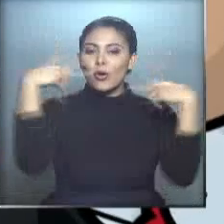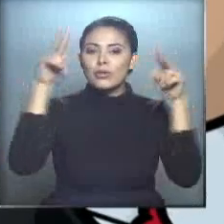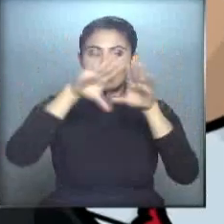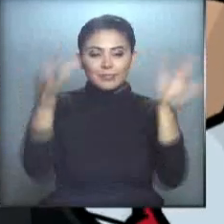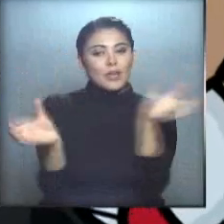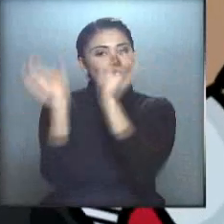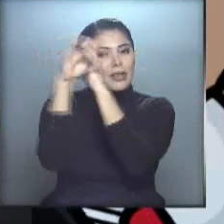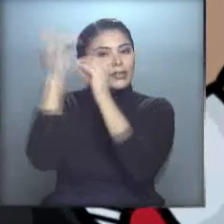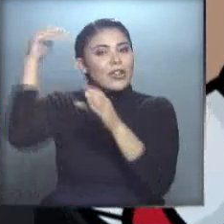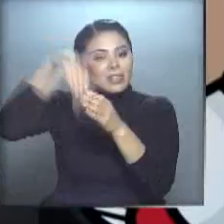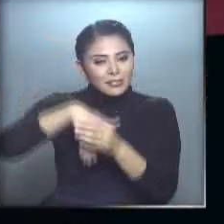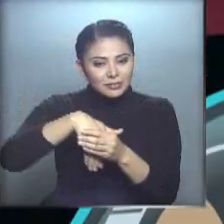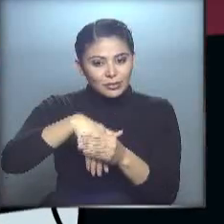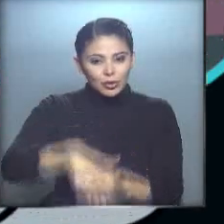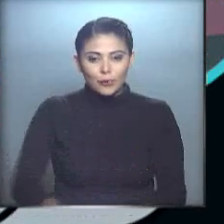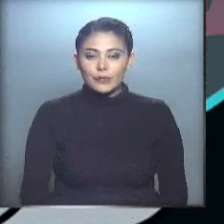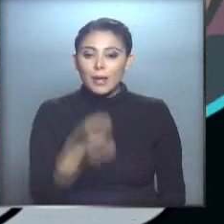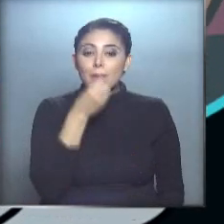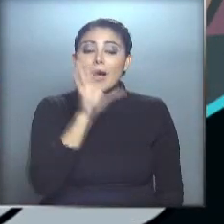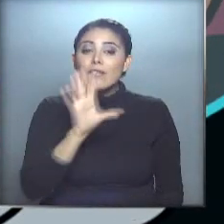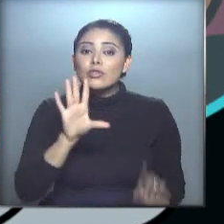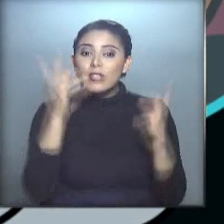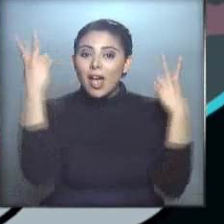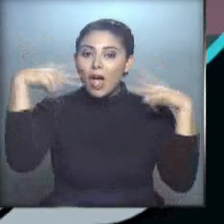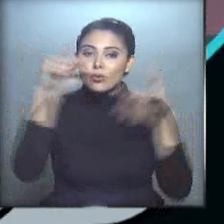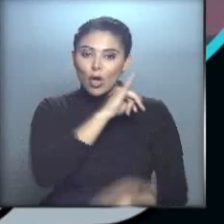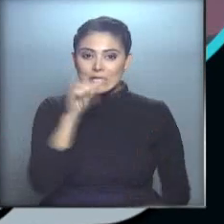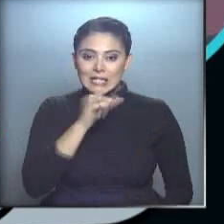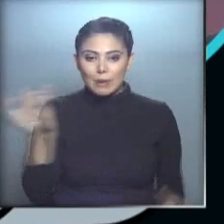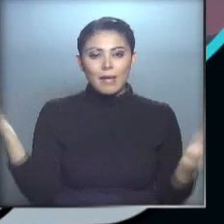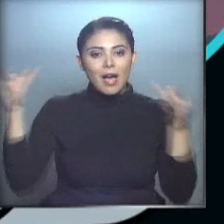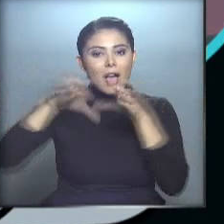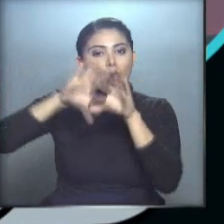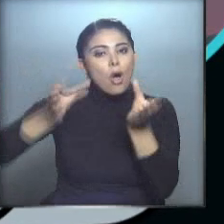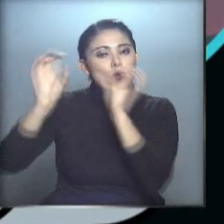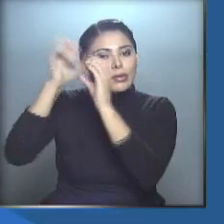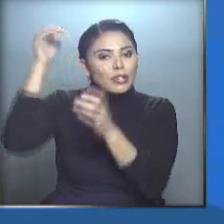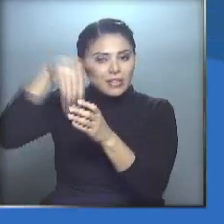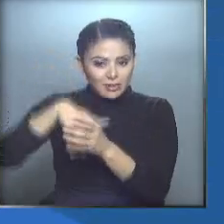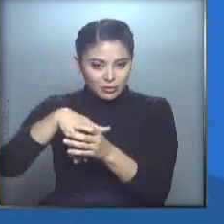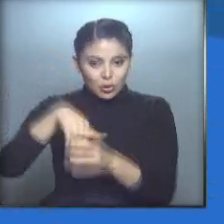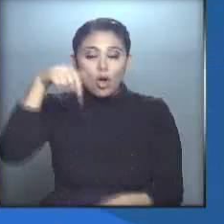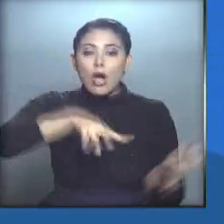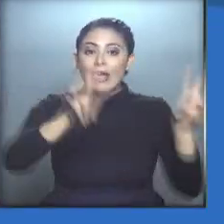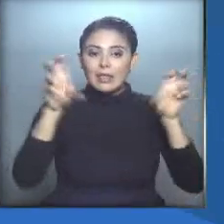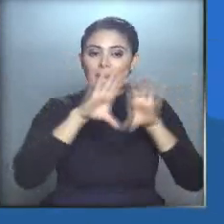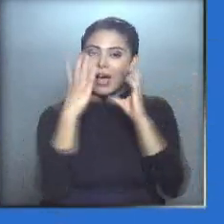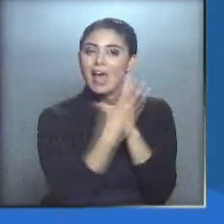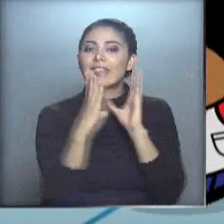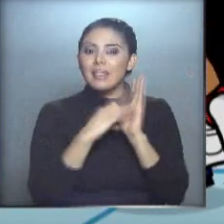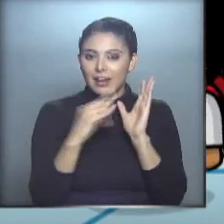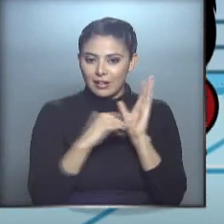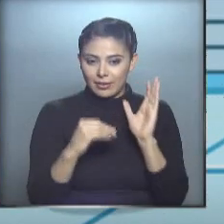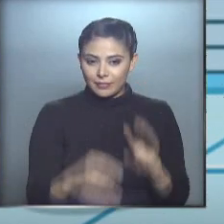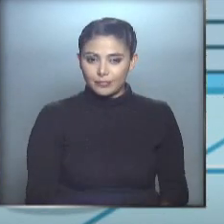al observatorio! La asombrosa excursión de Zamba en el observatorio. Hoy, la Tierra.